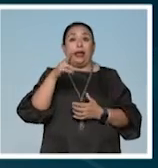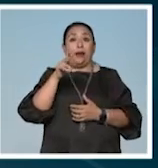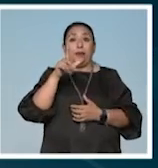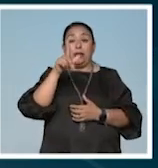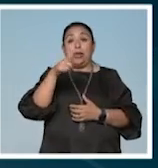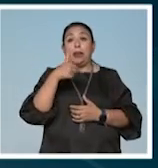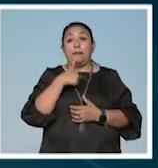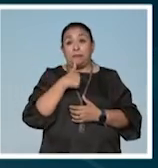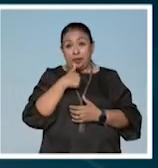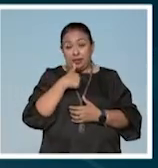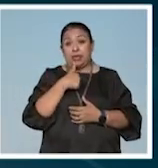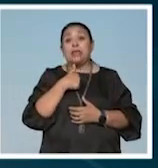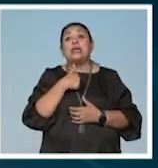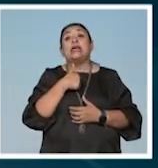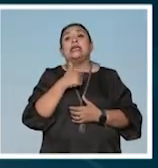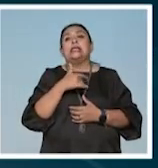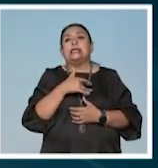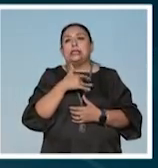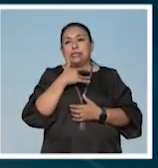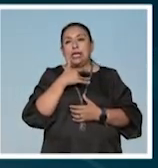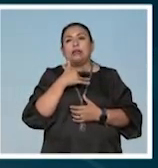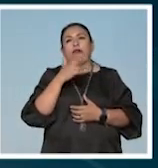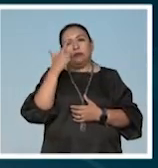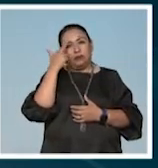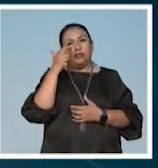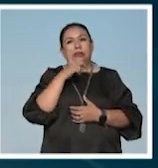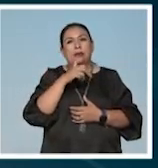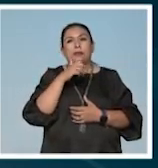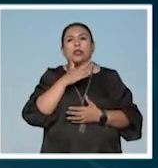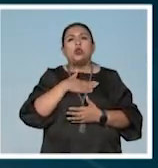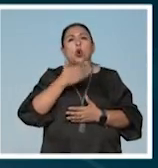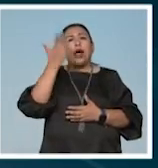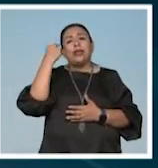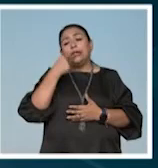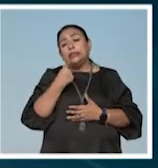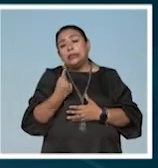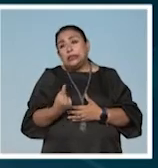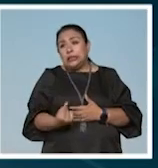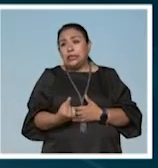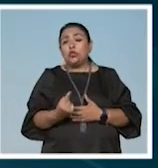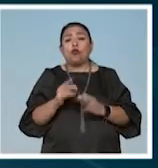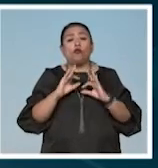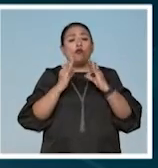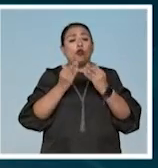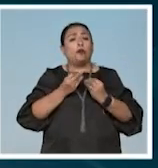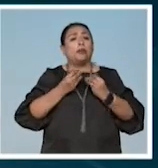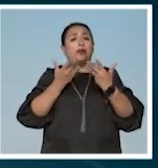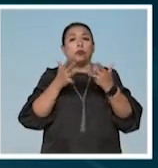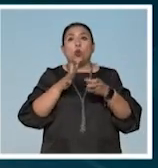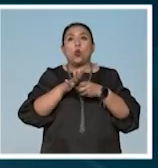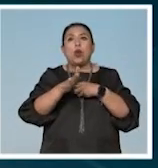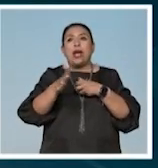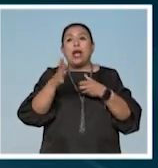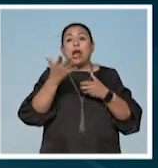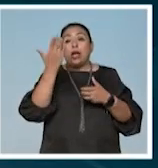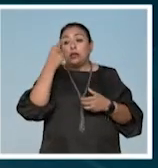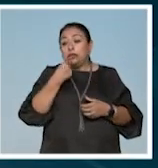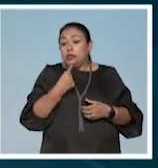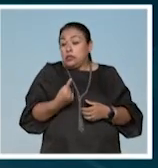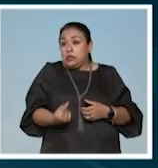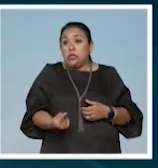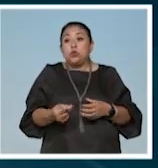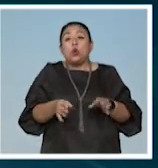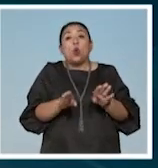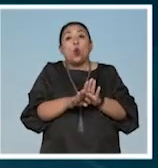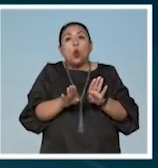a mí a lo que me lleva y a lo que me evoca todo el tiempo es a mi niño interior ¿cuál es el lenguaje de las infancias? ¿cómo